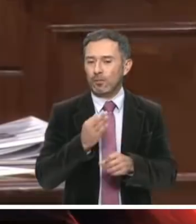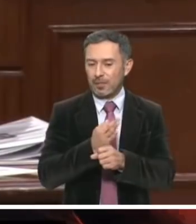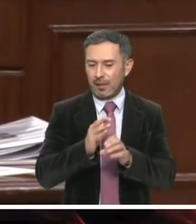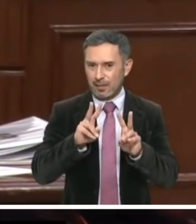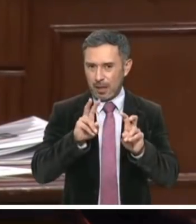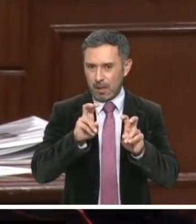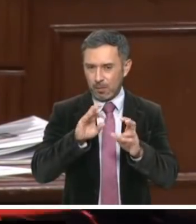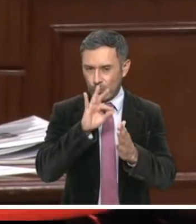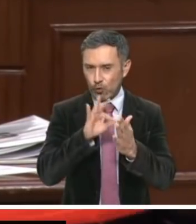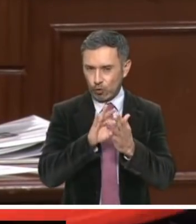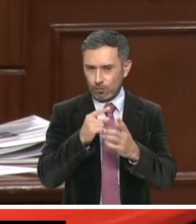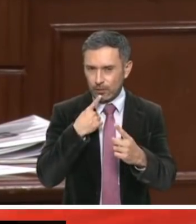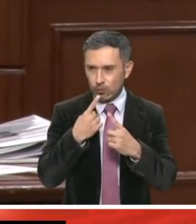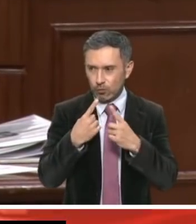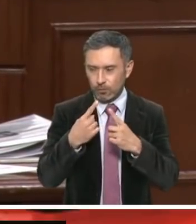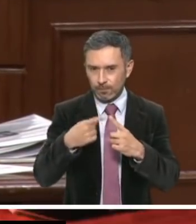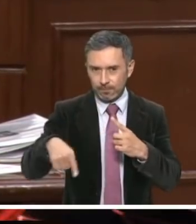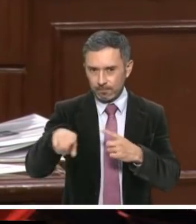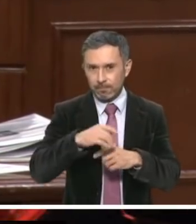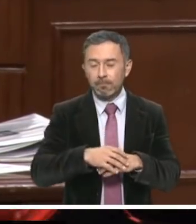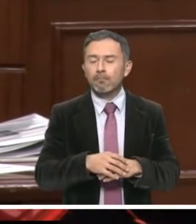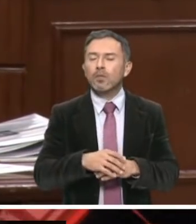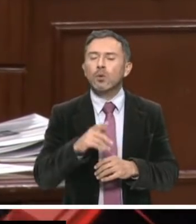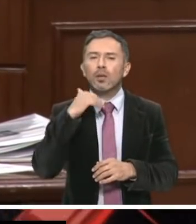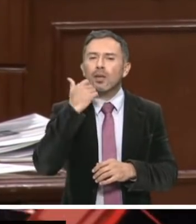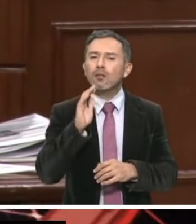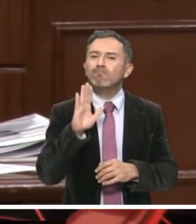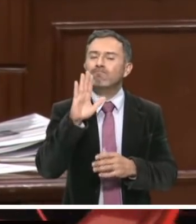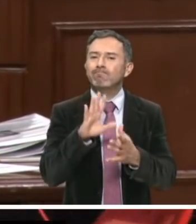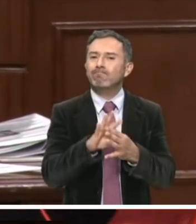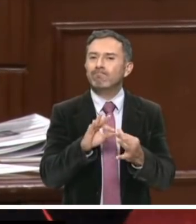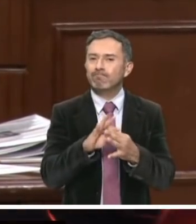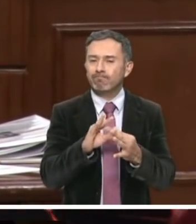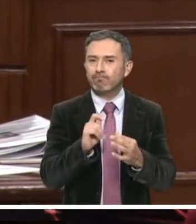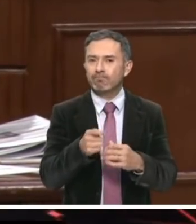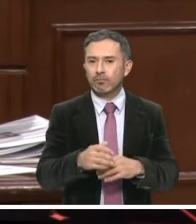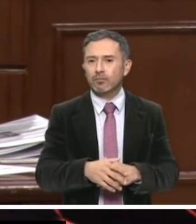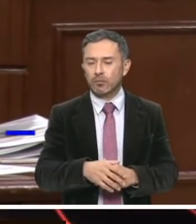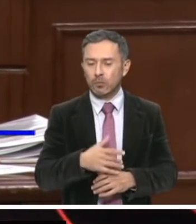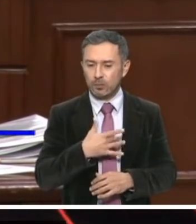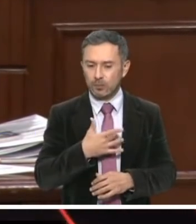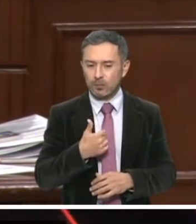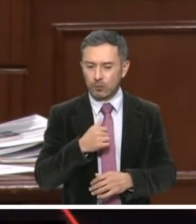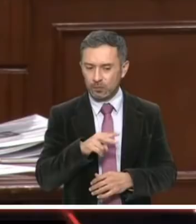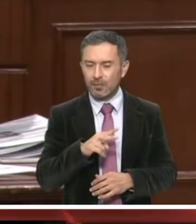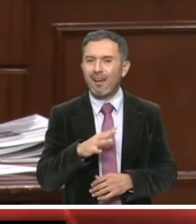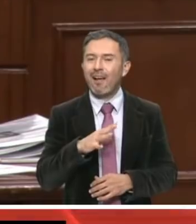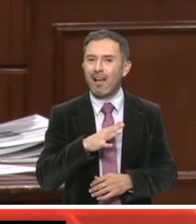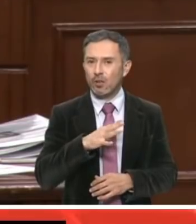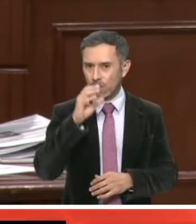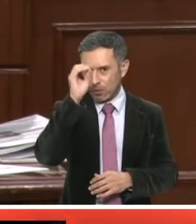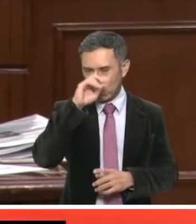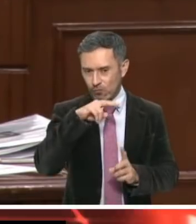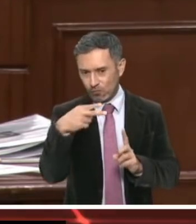en esta sesión, quisiera manifestar que el mismo tiene a nuestro modo de ver dos vertientes